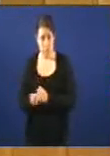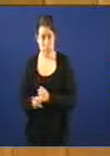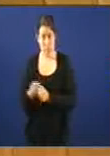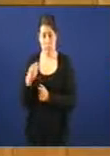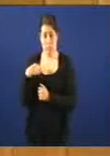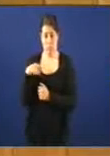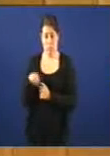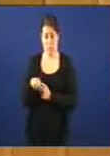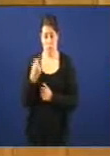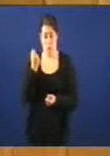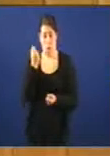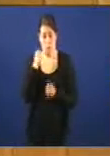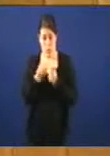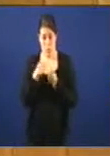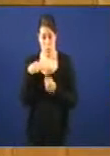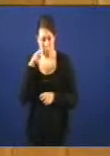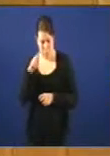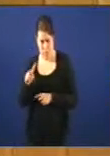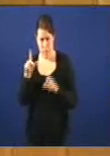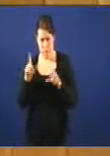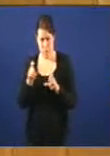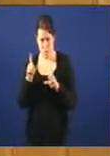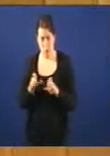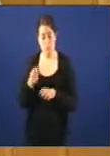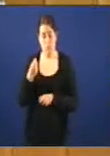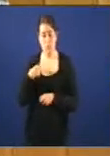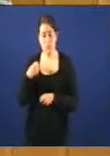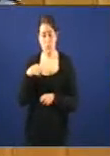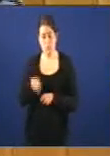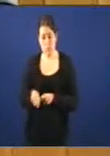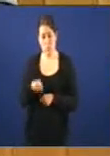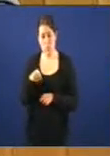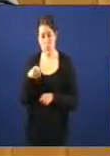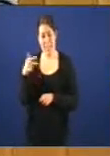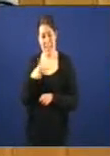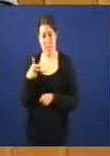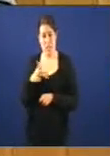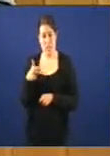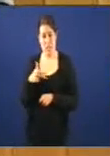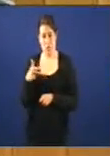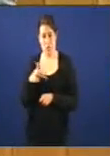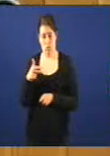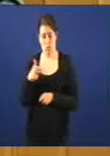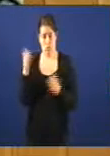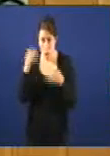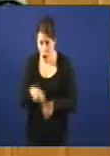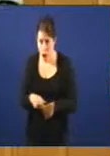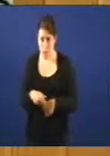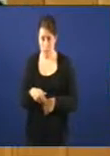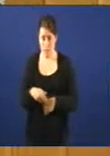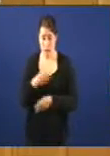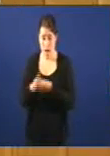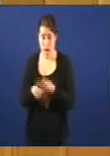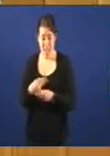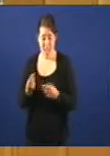represora que se ve nesta imaxen, ante esa actitude de vulneración de dereitos para que unha empresa faga o que dé a gana coa súa fábrica, nos